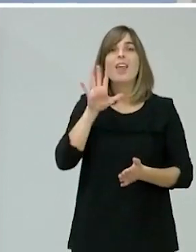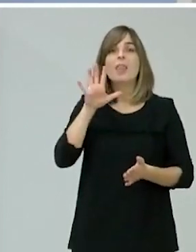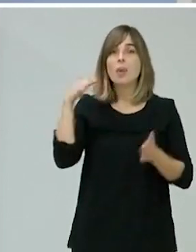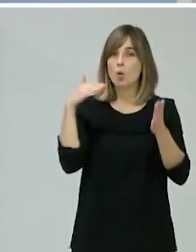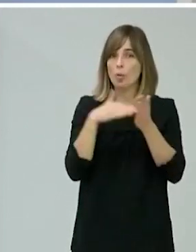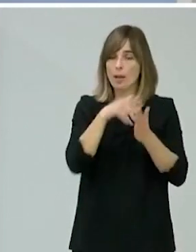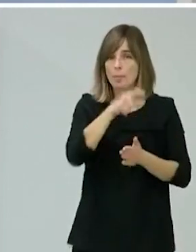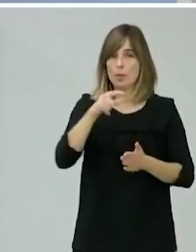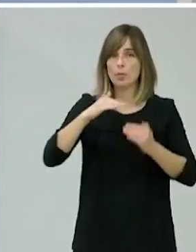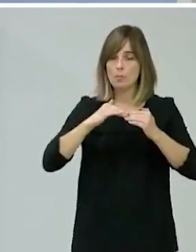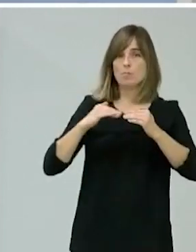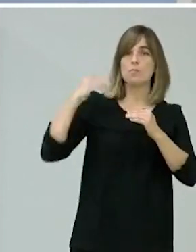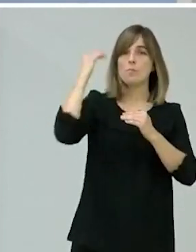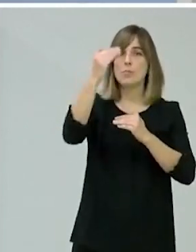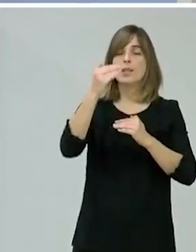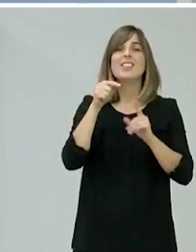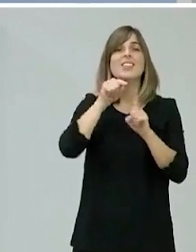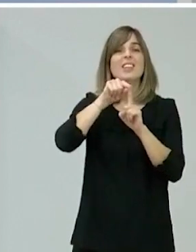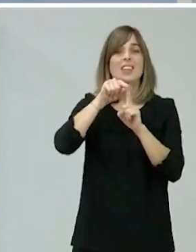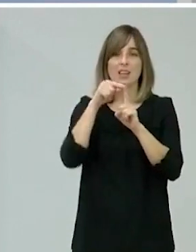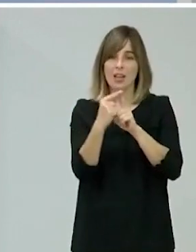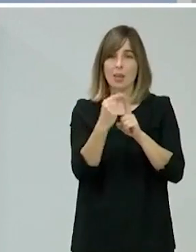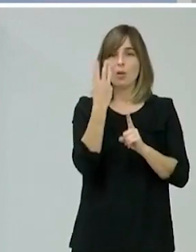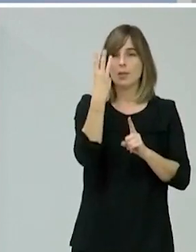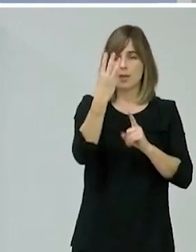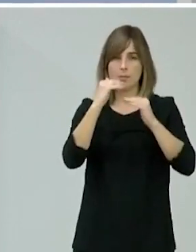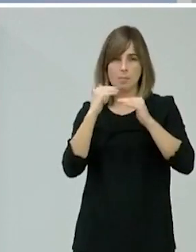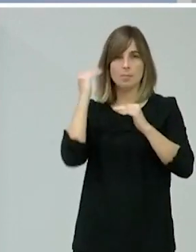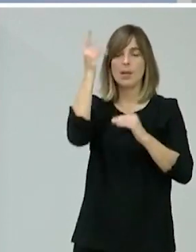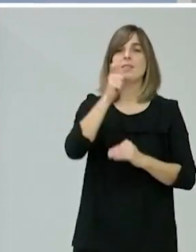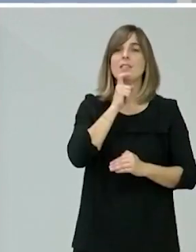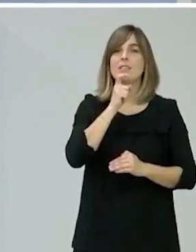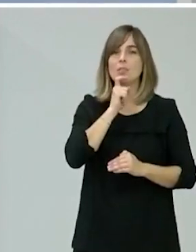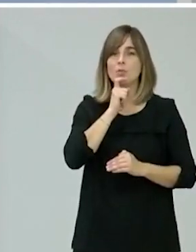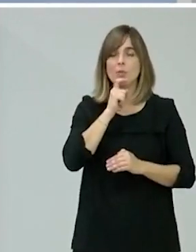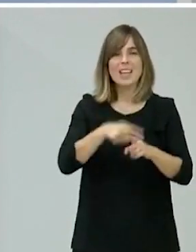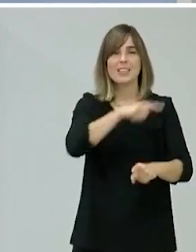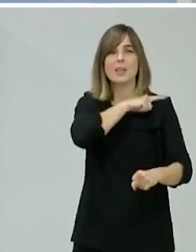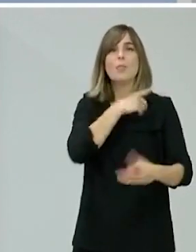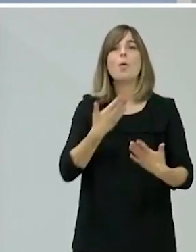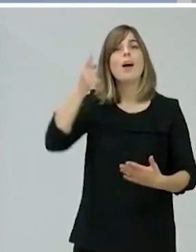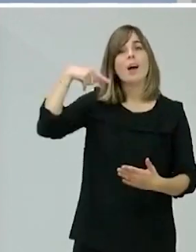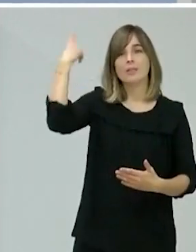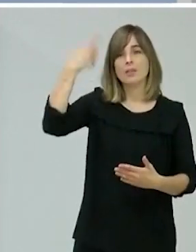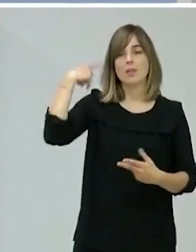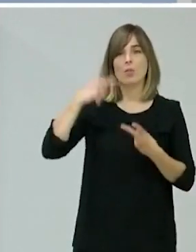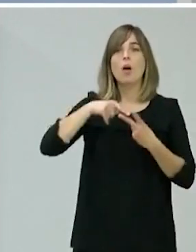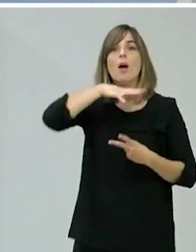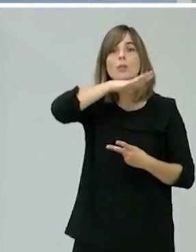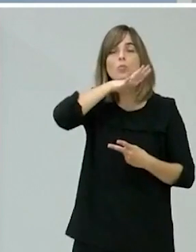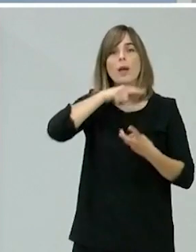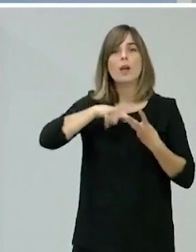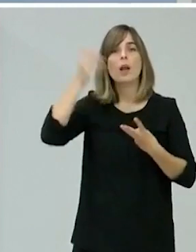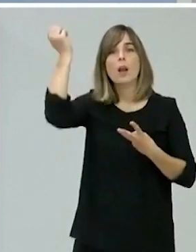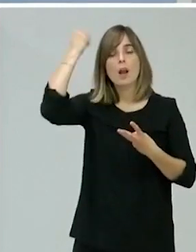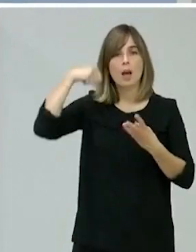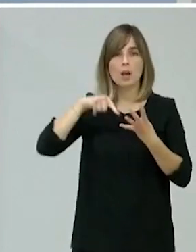tres o más indicadores epidemiológicos de riesgo extremo son Astillero, Castrurdiales, Laredo, Santander,